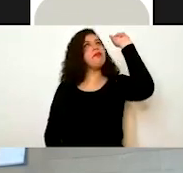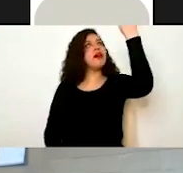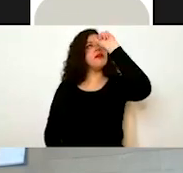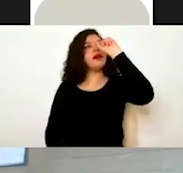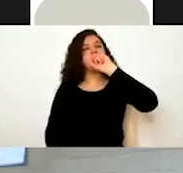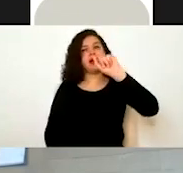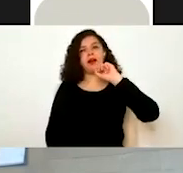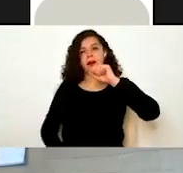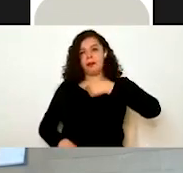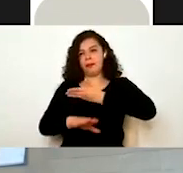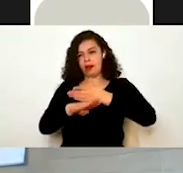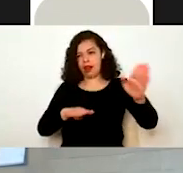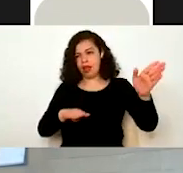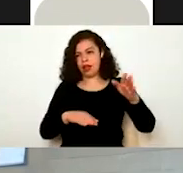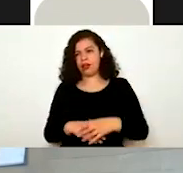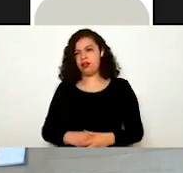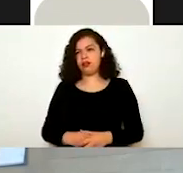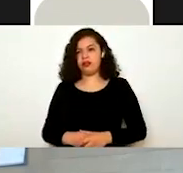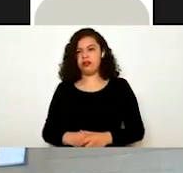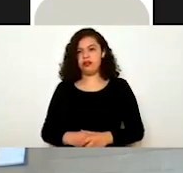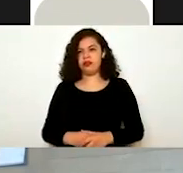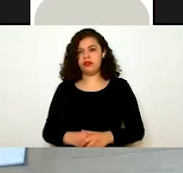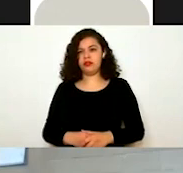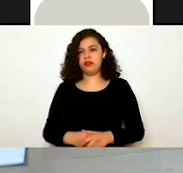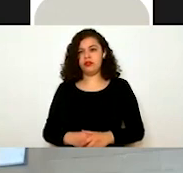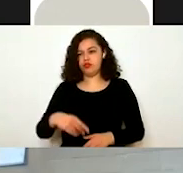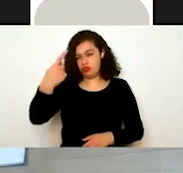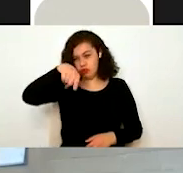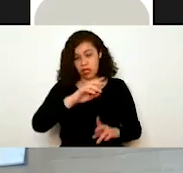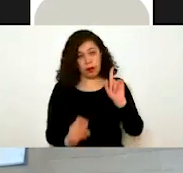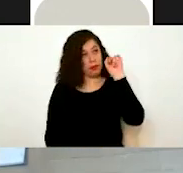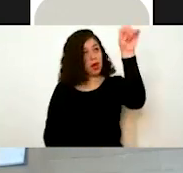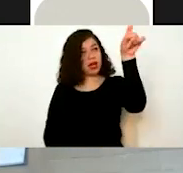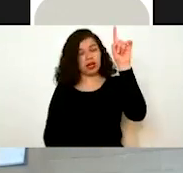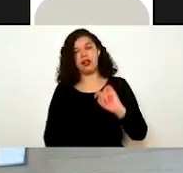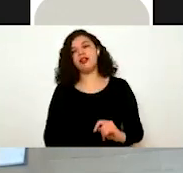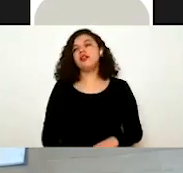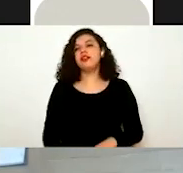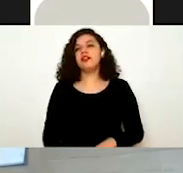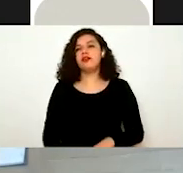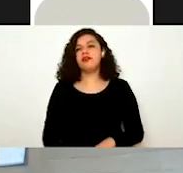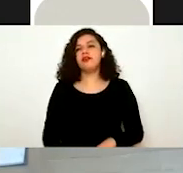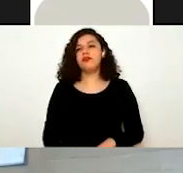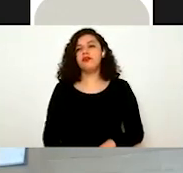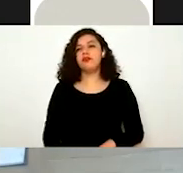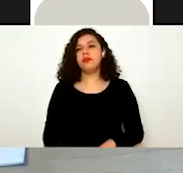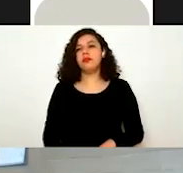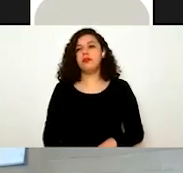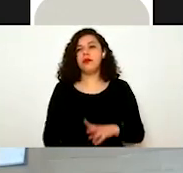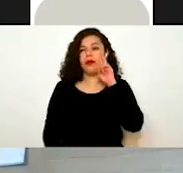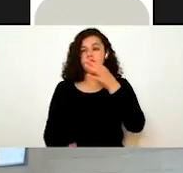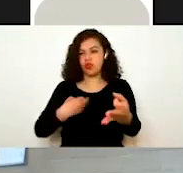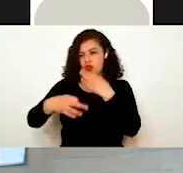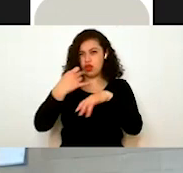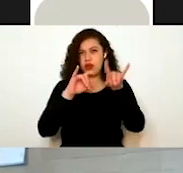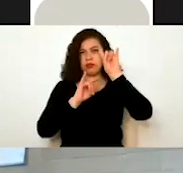Está aquí donde está mi puntero del ratón. Si ustedes le dan clic aquí, van a poder ver todos los módulos que están disponibles. En este